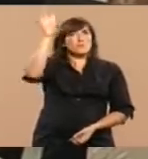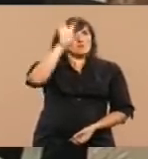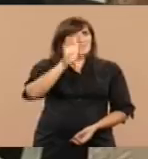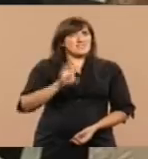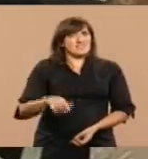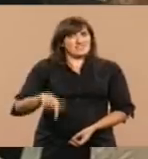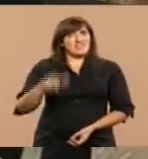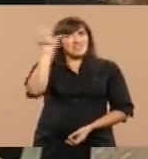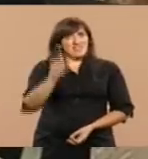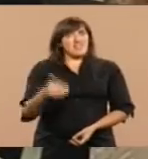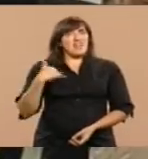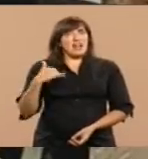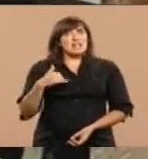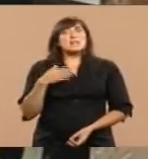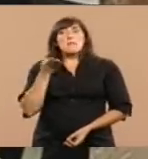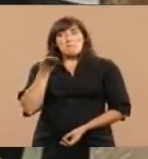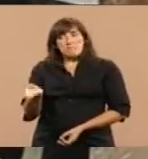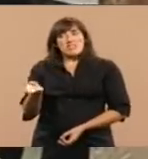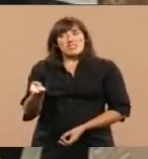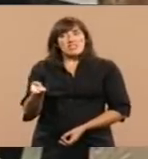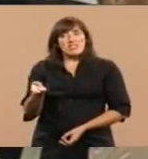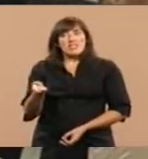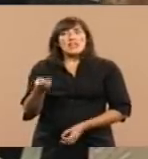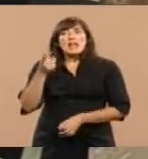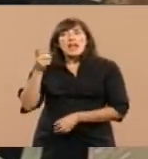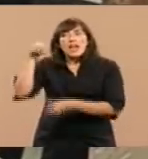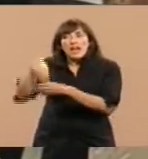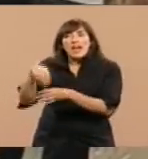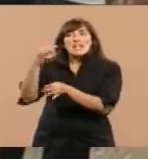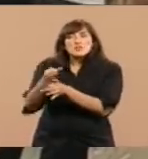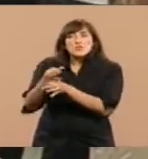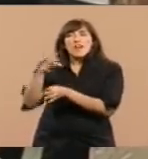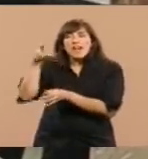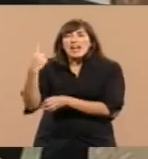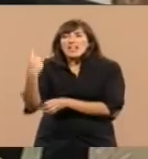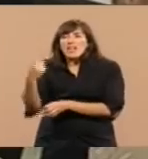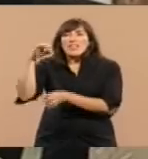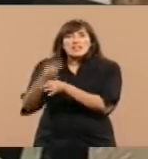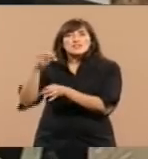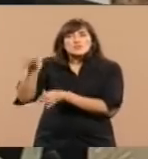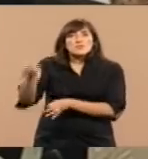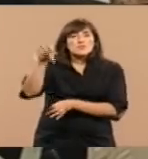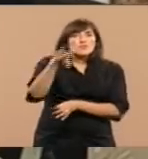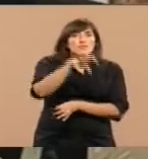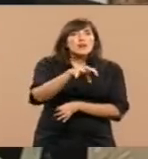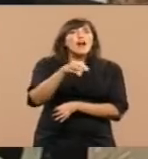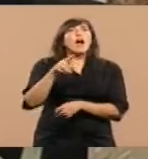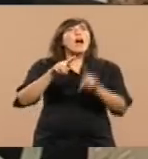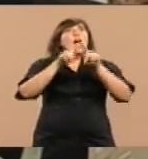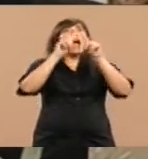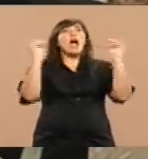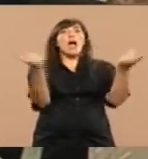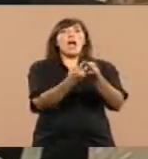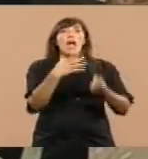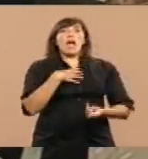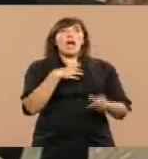que en cada uno de sus colegios, una de sus aulas lleve el nombre